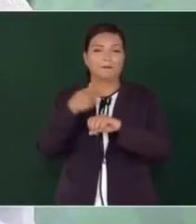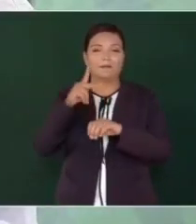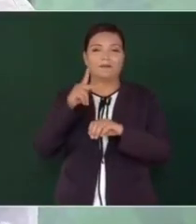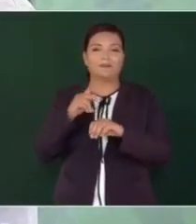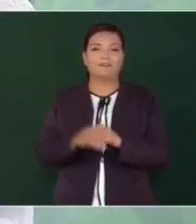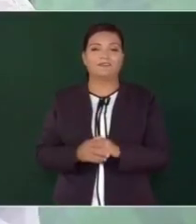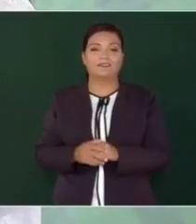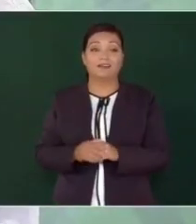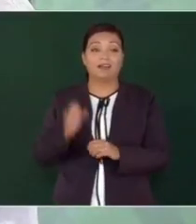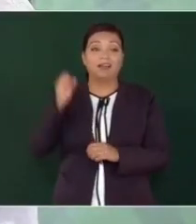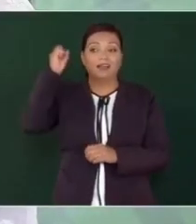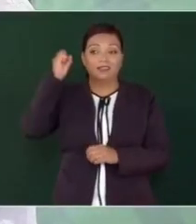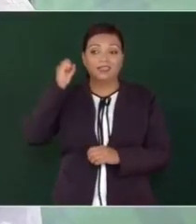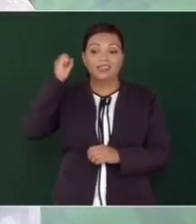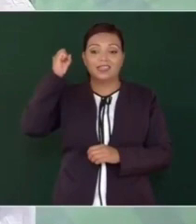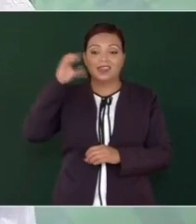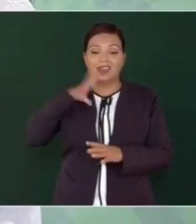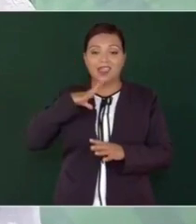ferrocarril.